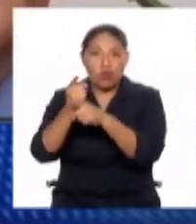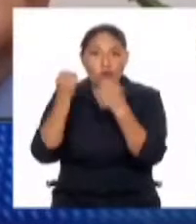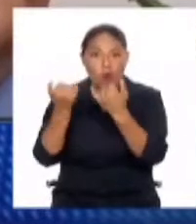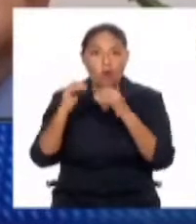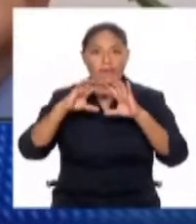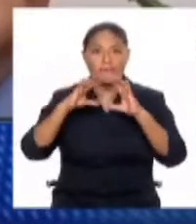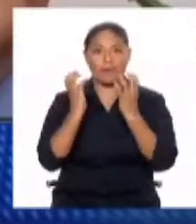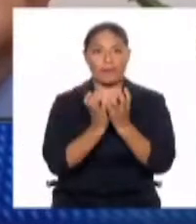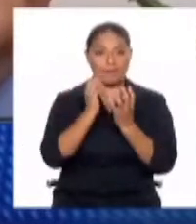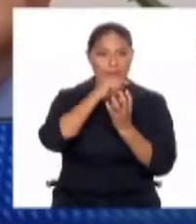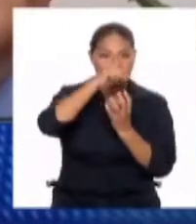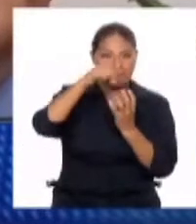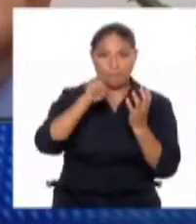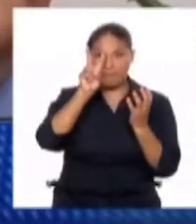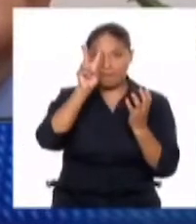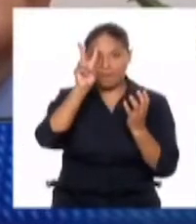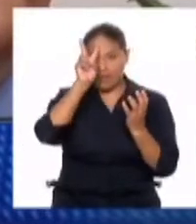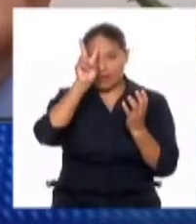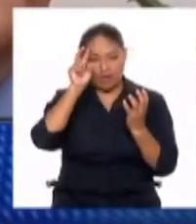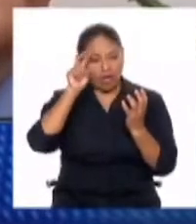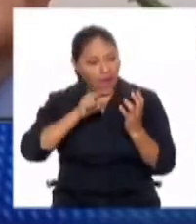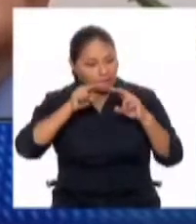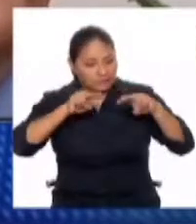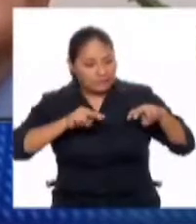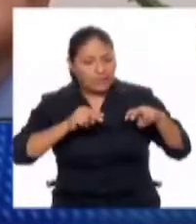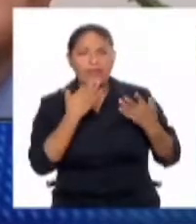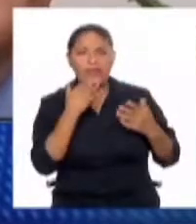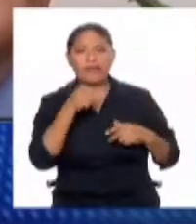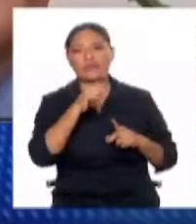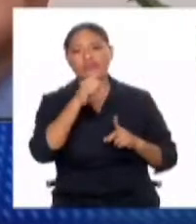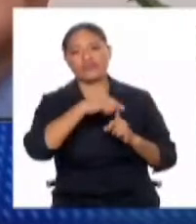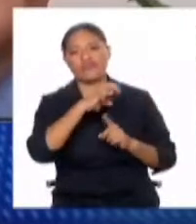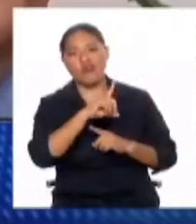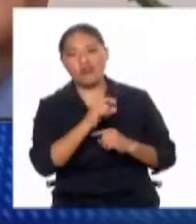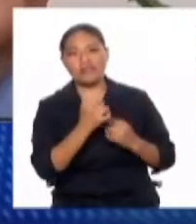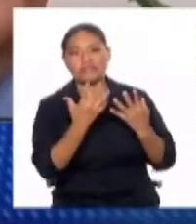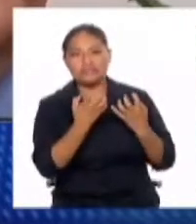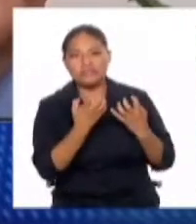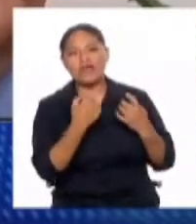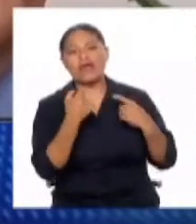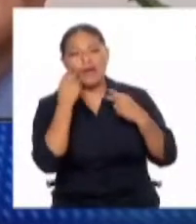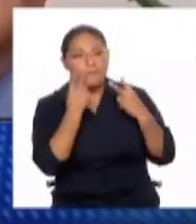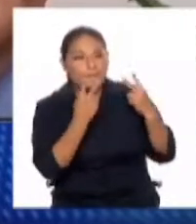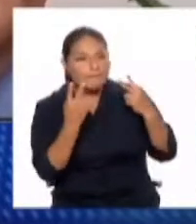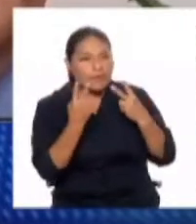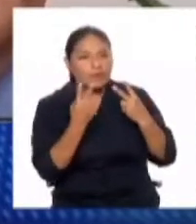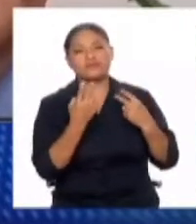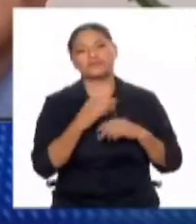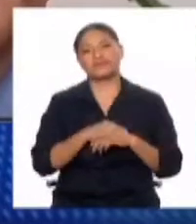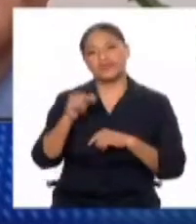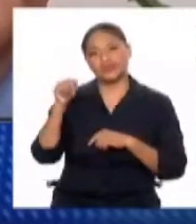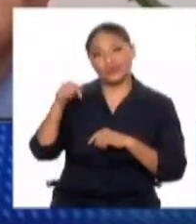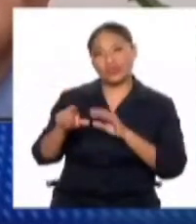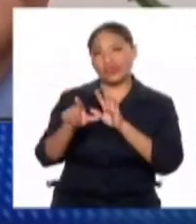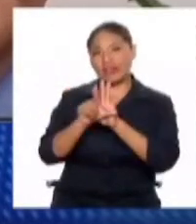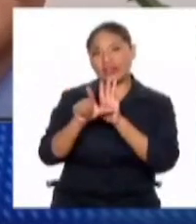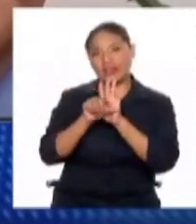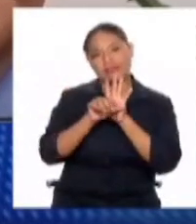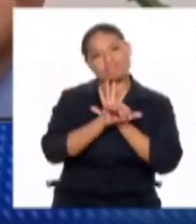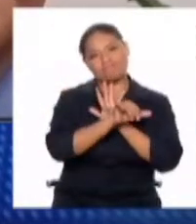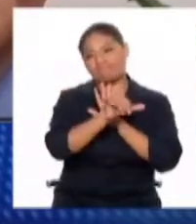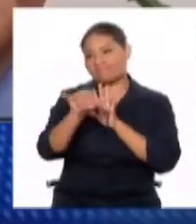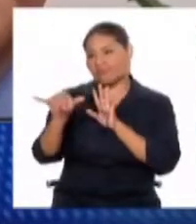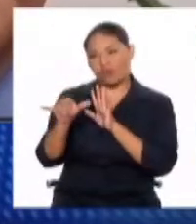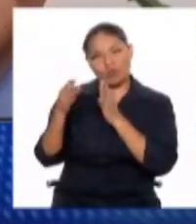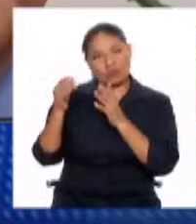mundo. Es una situación muy, muy extraordinaria. Lo único que podríamos decir es que, por ahora, la ley es igual para todos los peruanos,